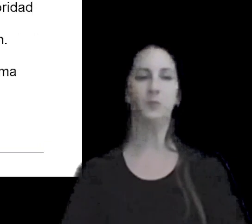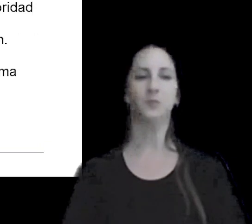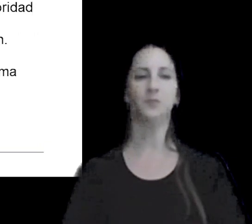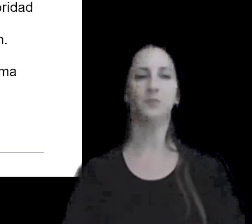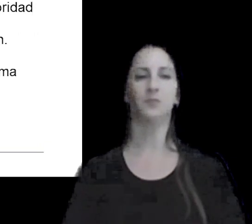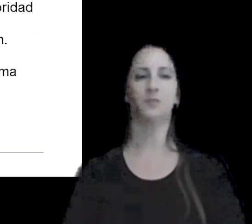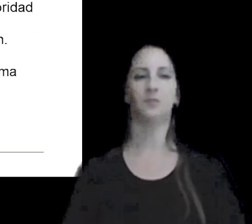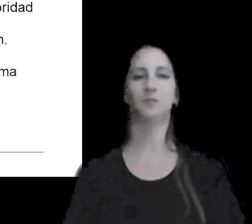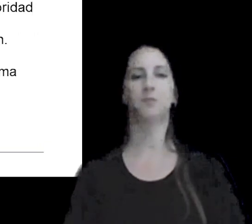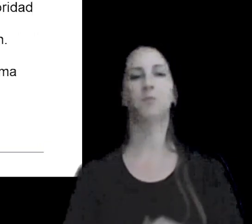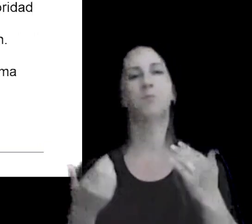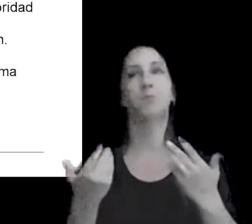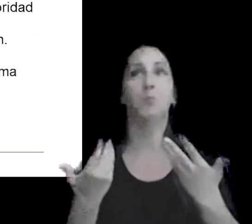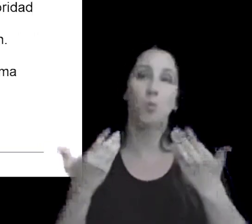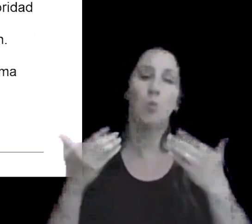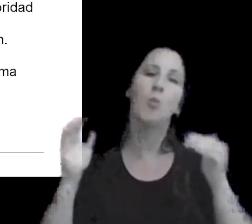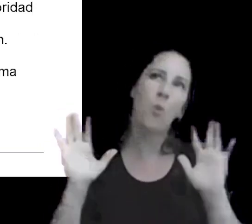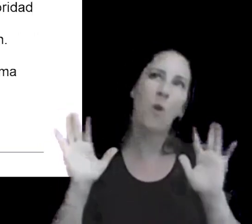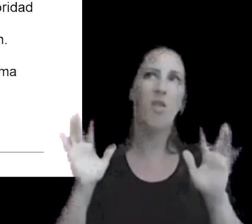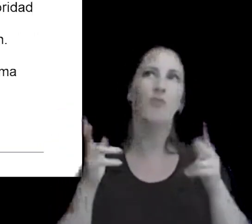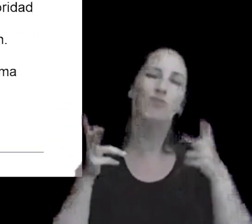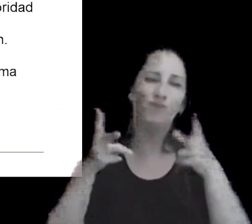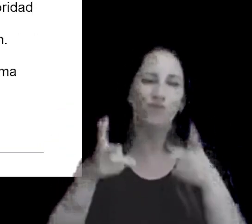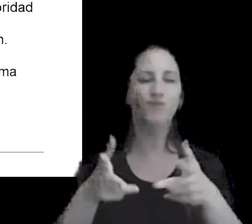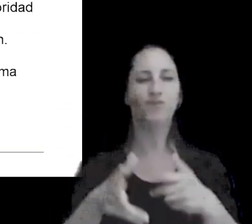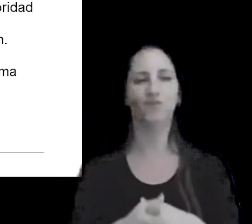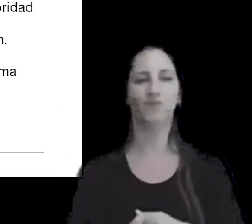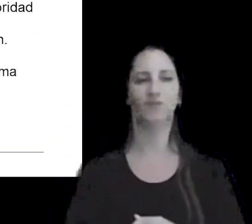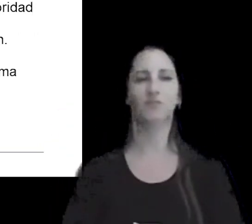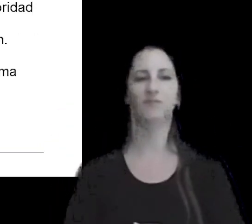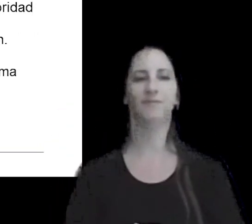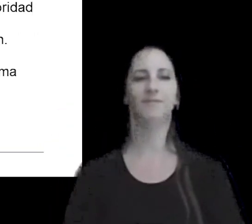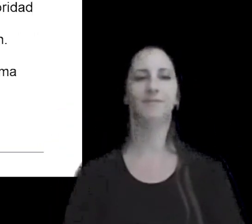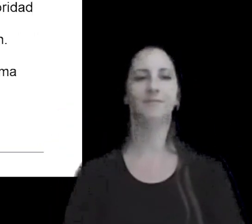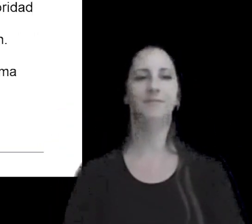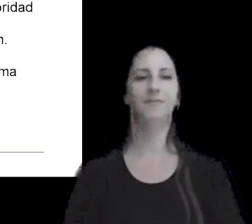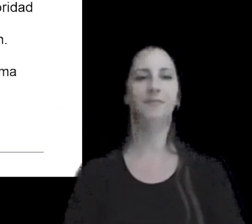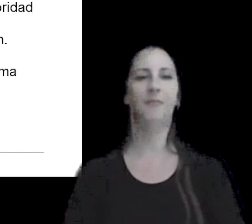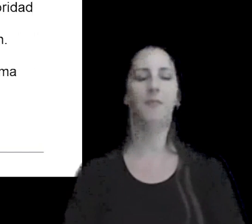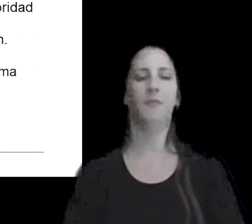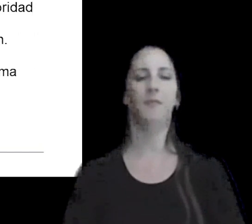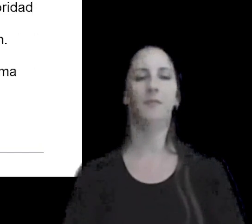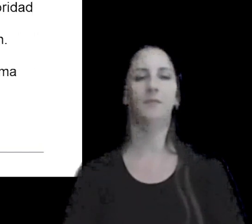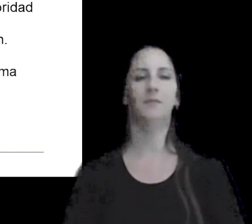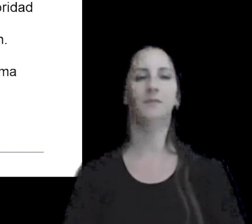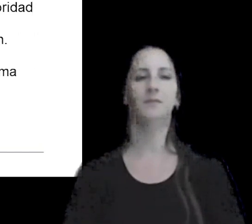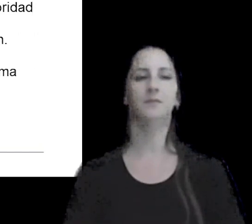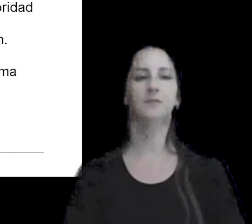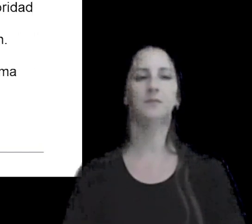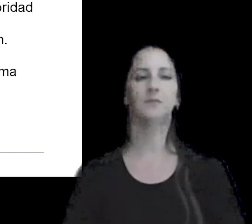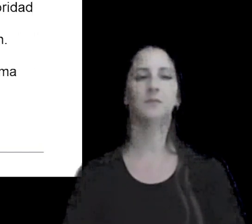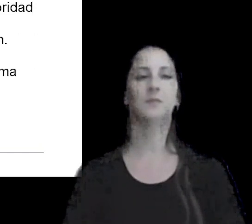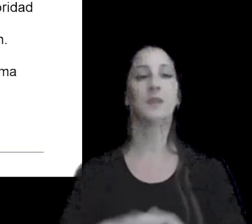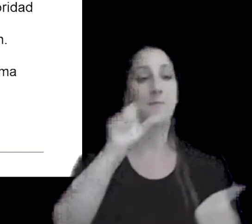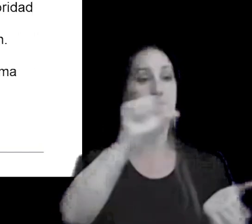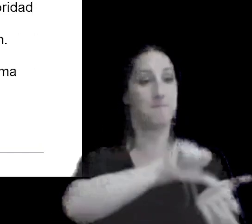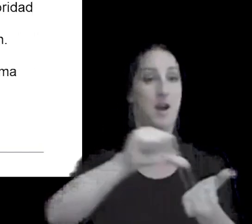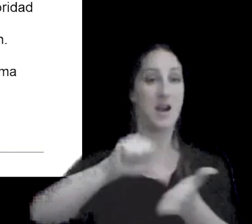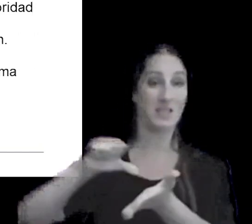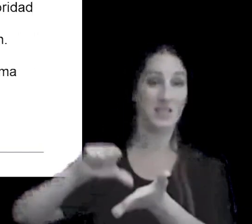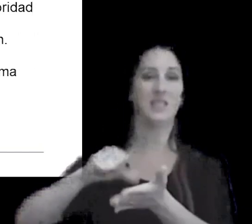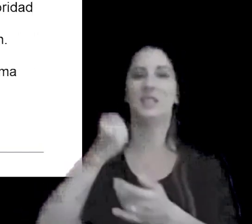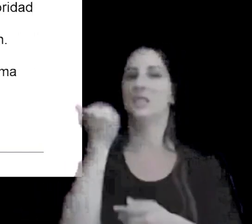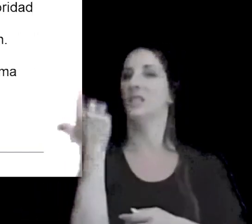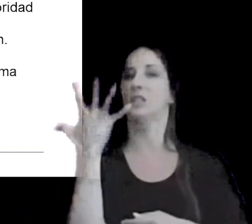podríamos decir también más de 65 países tienen